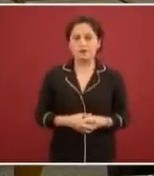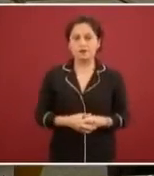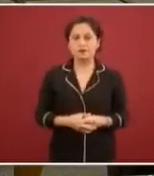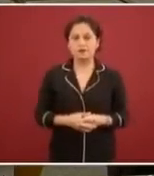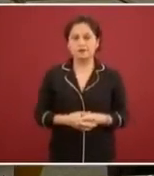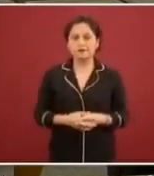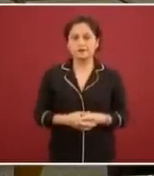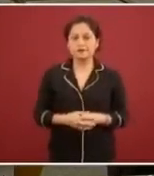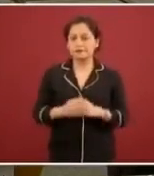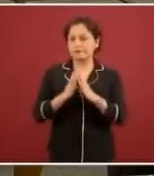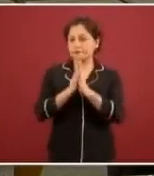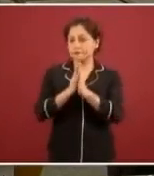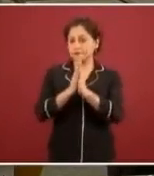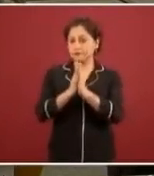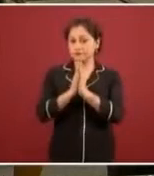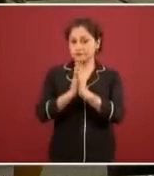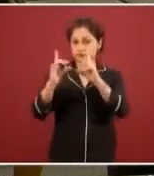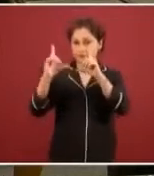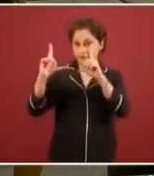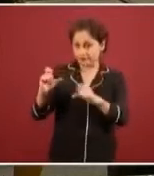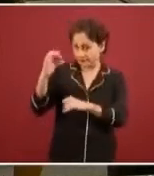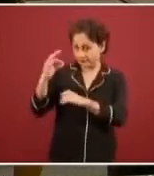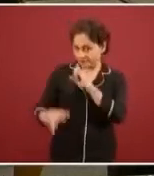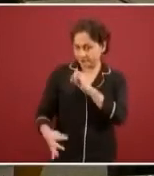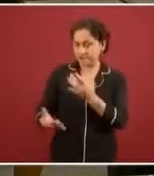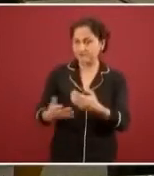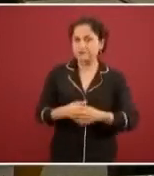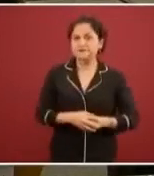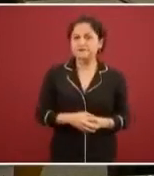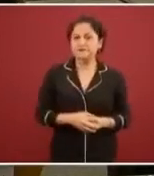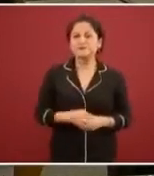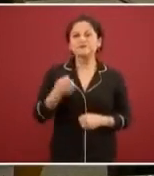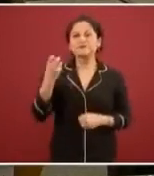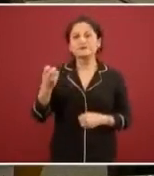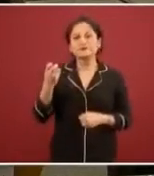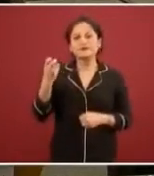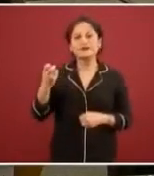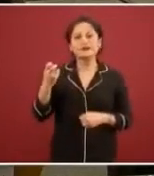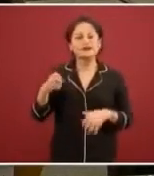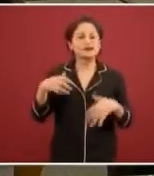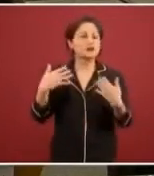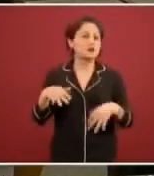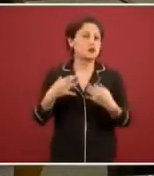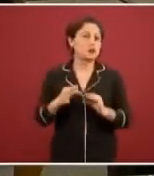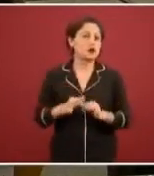Por favor, la fotografía final. Esta es de interés público generalizado.